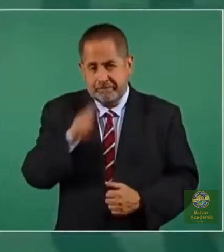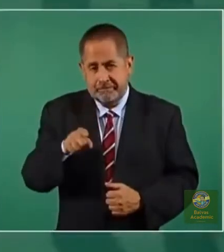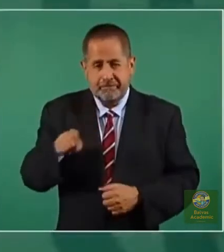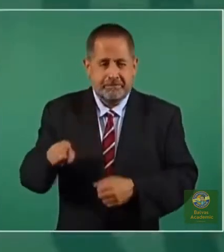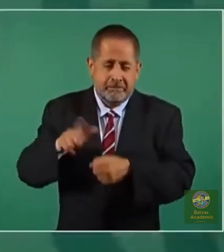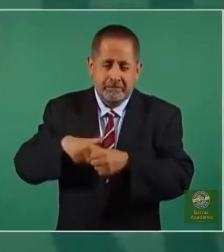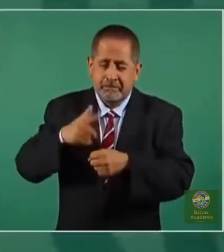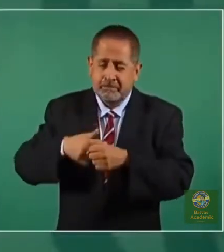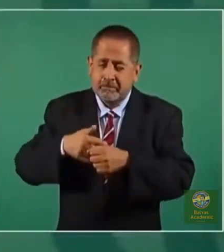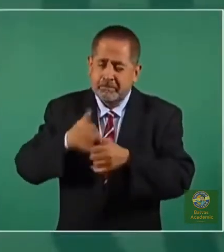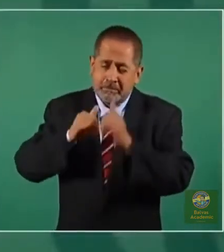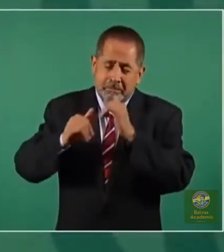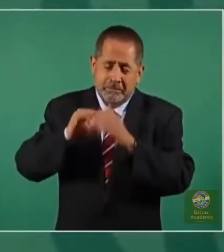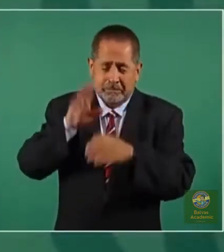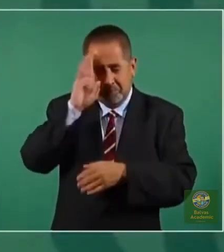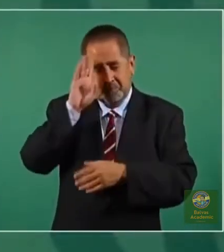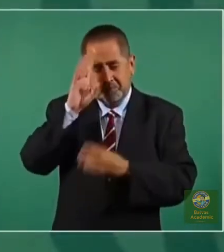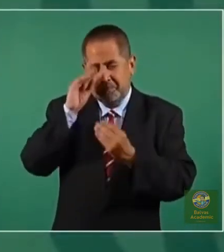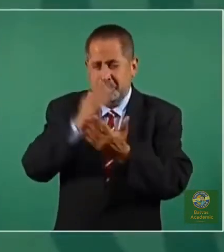consumo es altísimo.